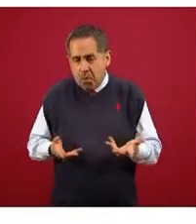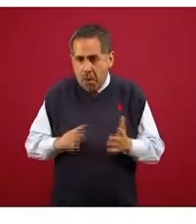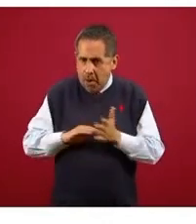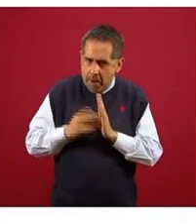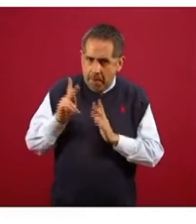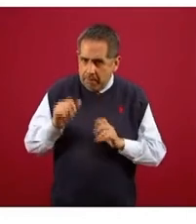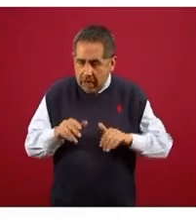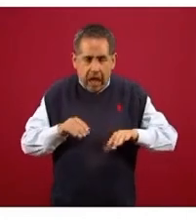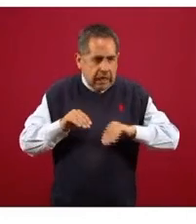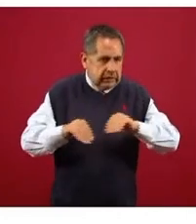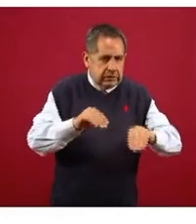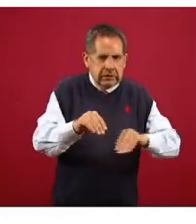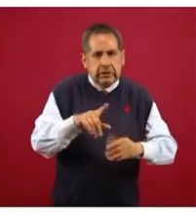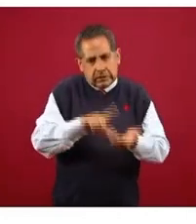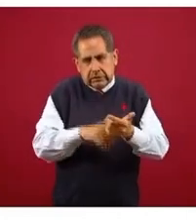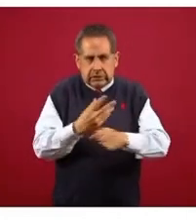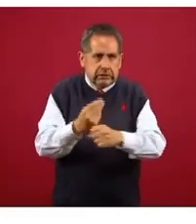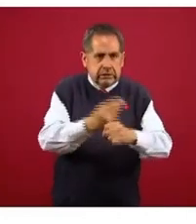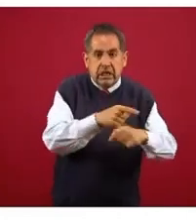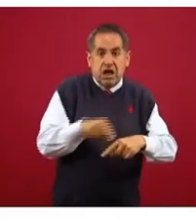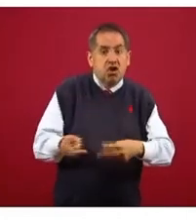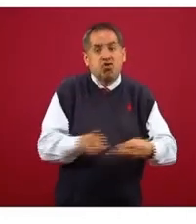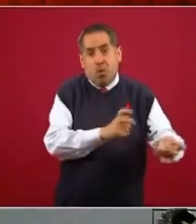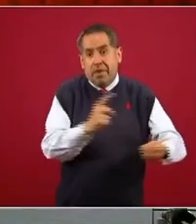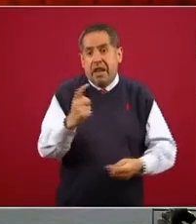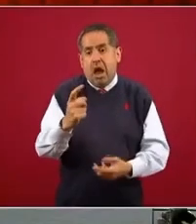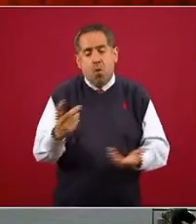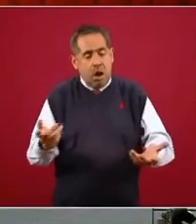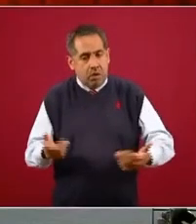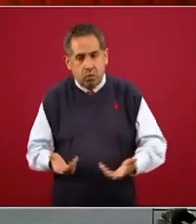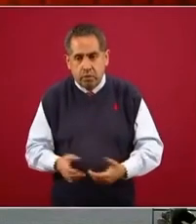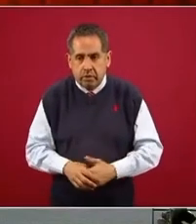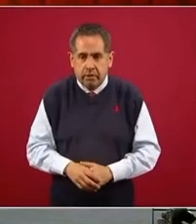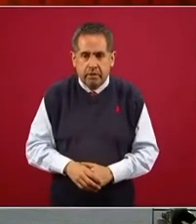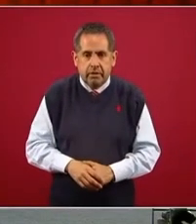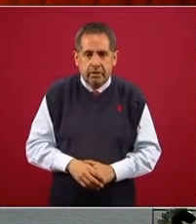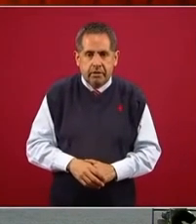estrategia, tenemos muchos detalles en este tema. La que sigue, creo que es la última.